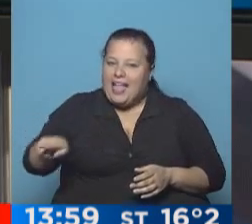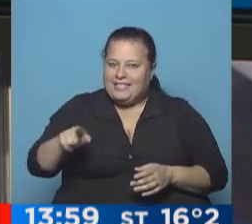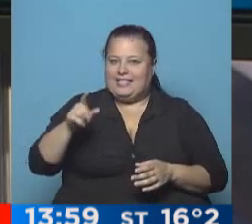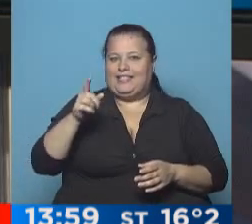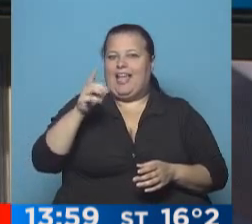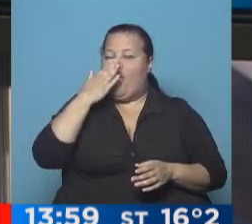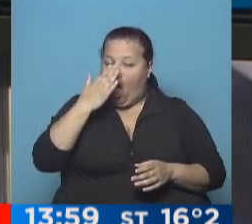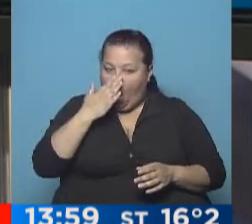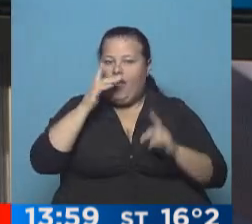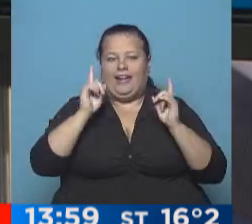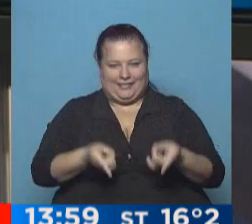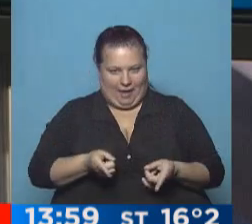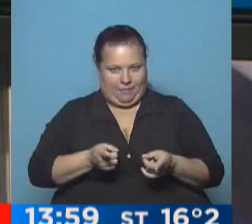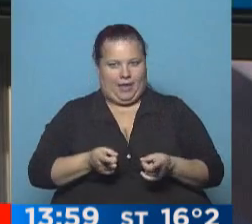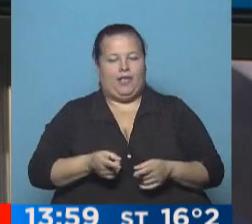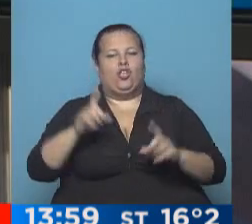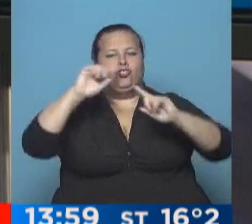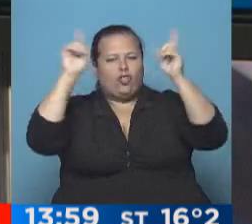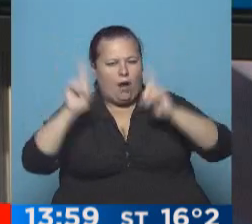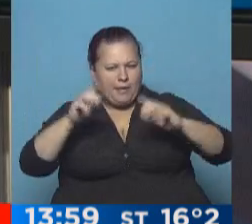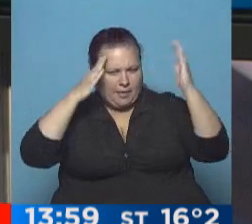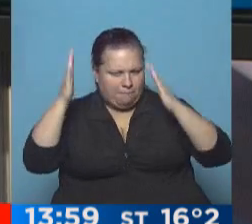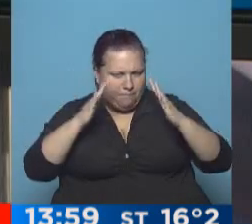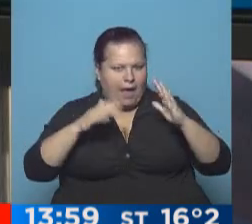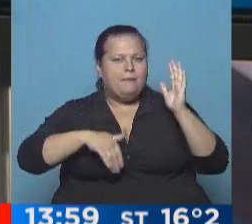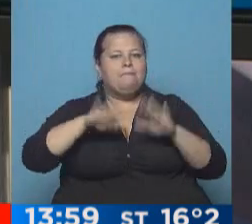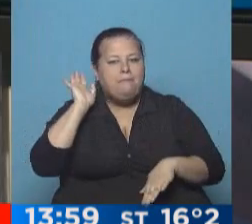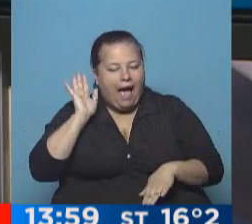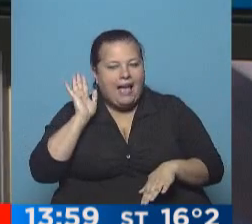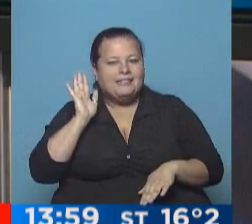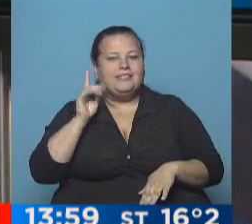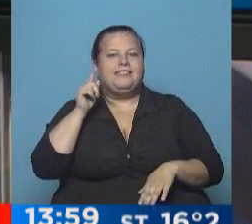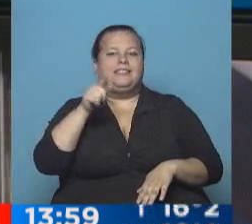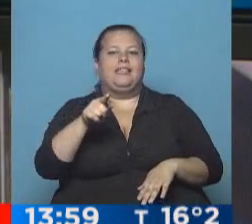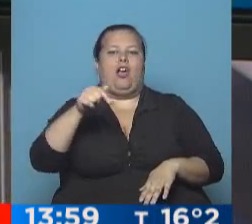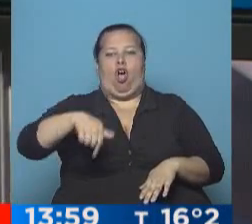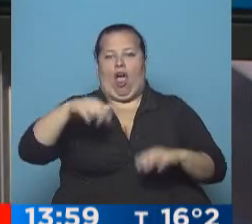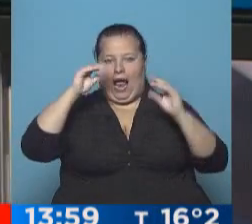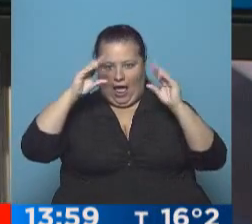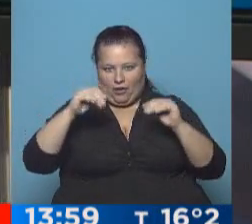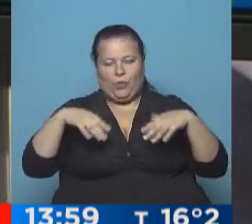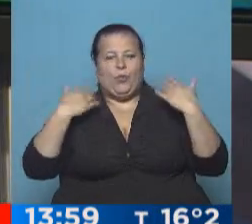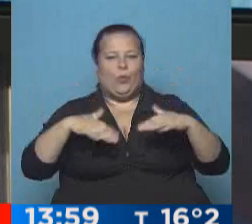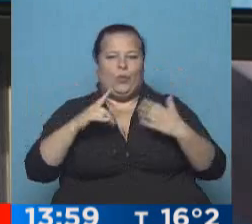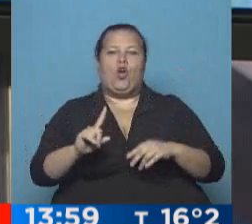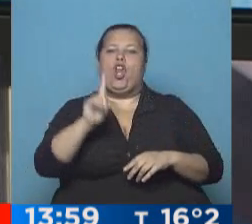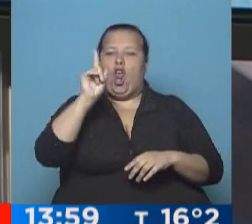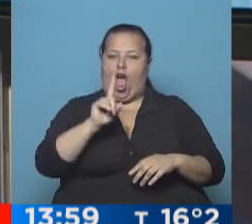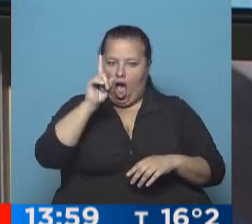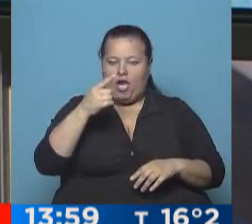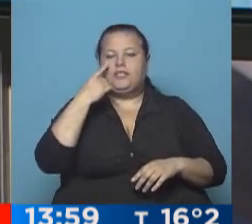de Córdoba también, ¿eh? Tormentas fuertes, especialmente durante esta noche. ¡Uy, el norte!